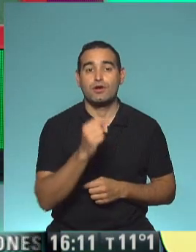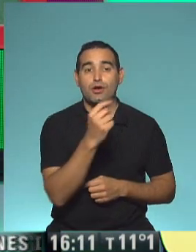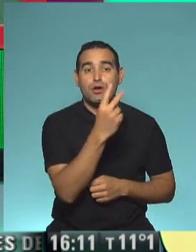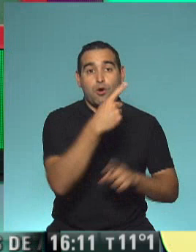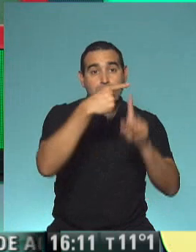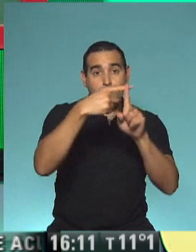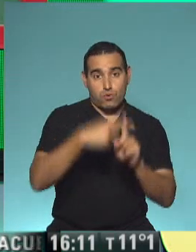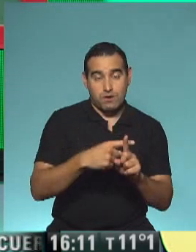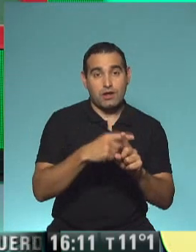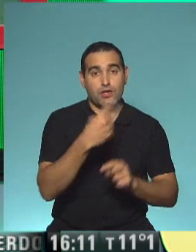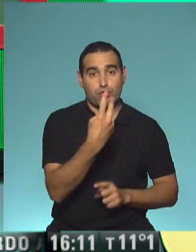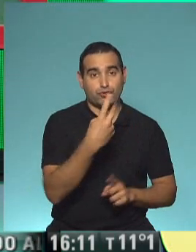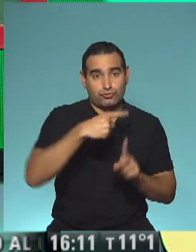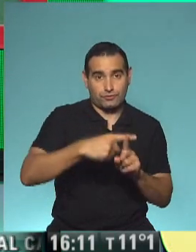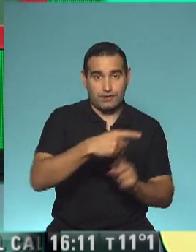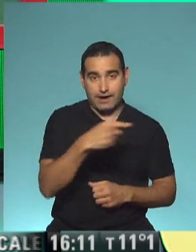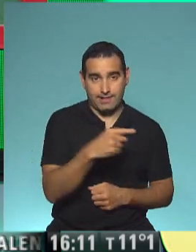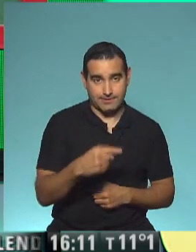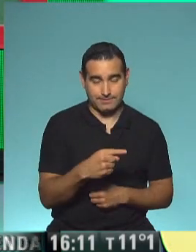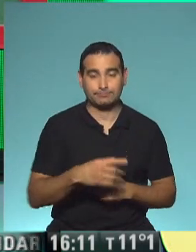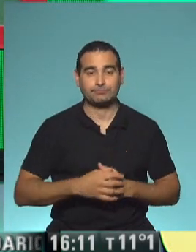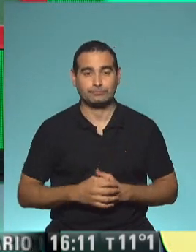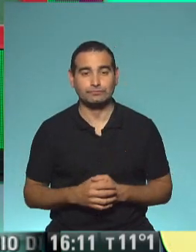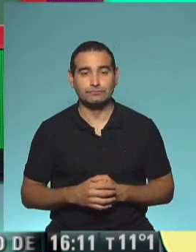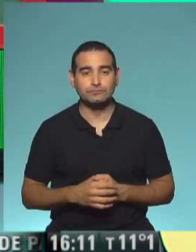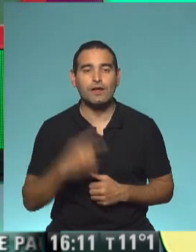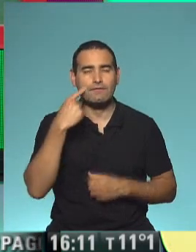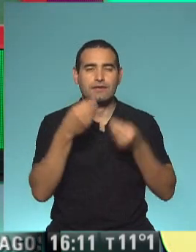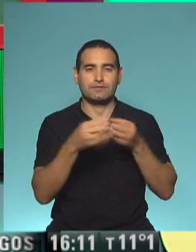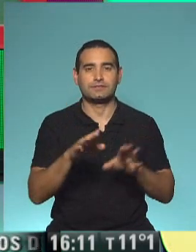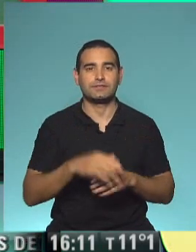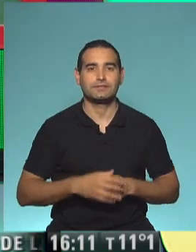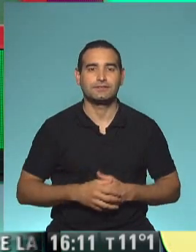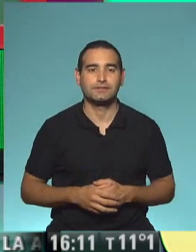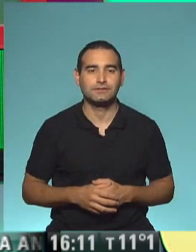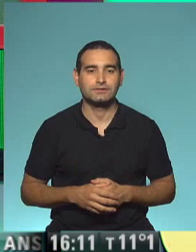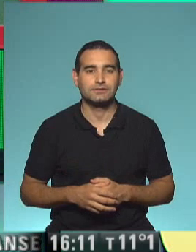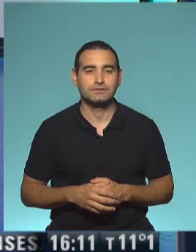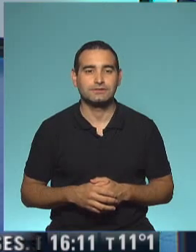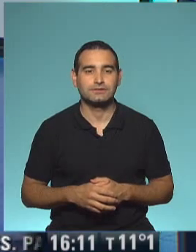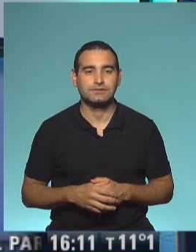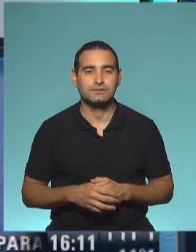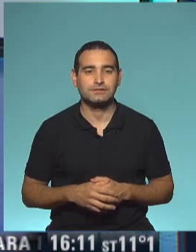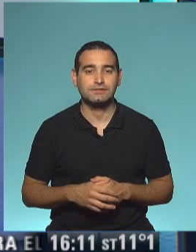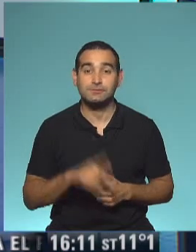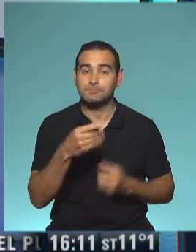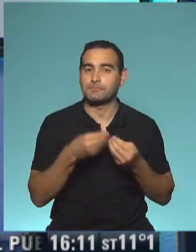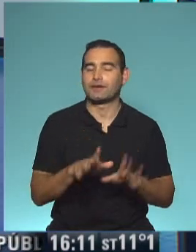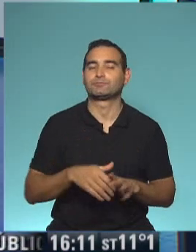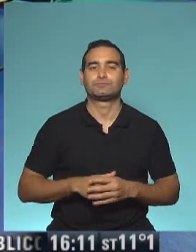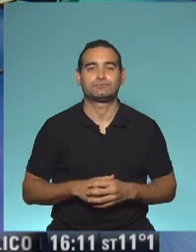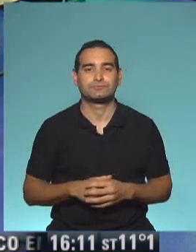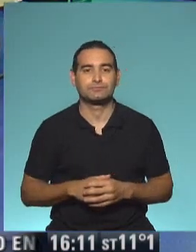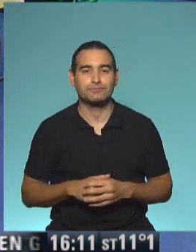suma y dos de resta. Muy bien. ¿Sí? Bien, ¿empezamos con el primero? Dale. le parece? ¿Puedo ir yo? Sí, claro. Veamos.